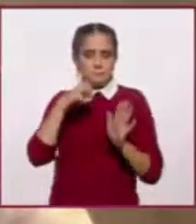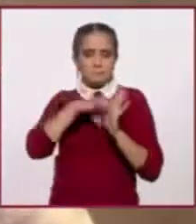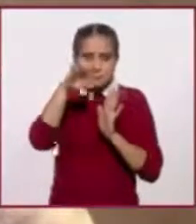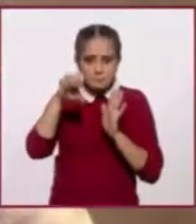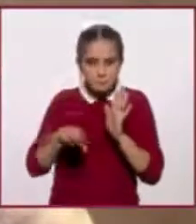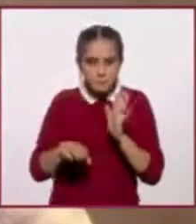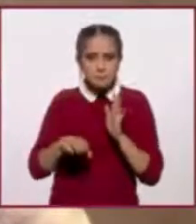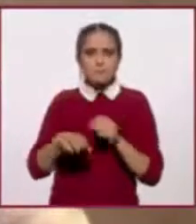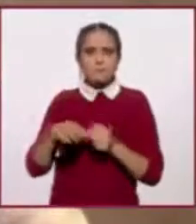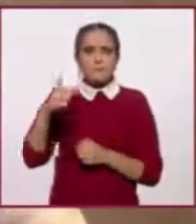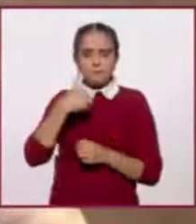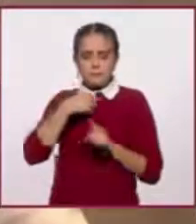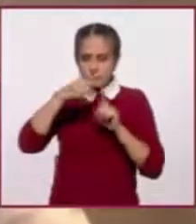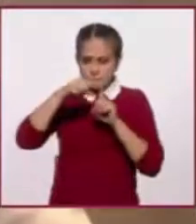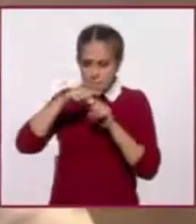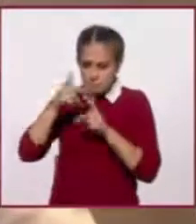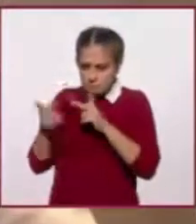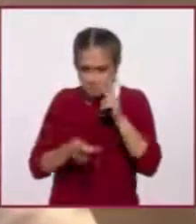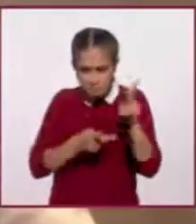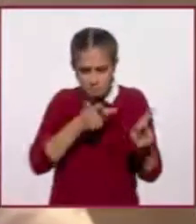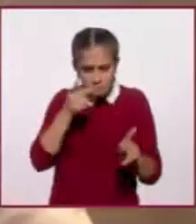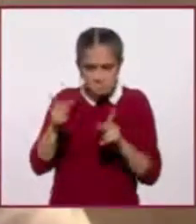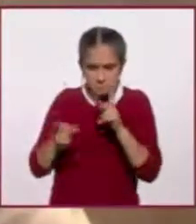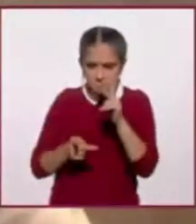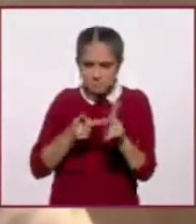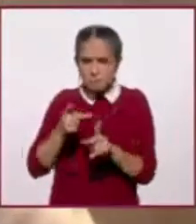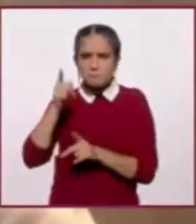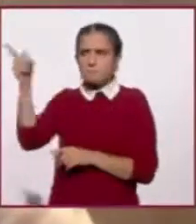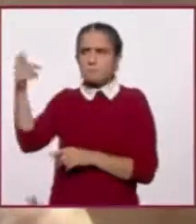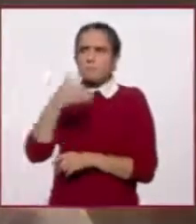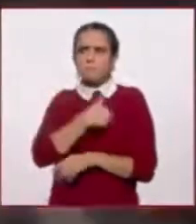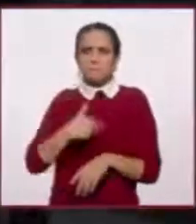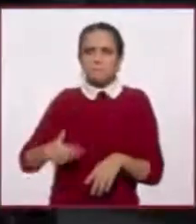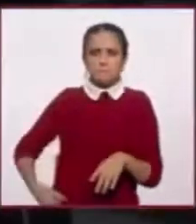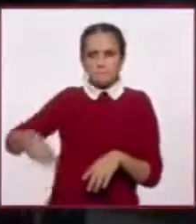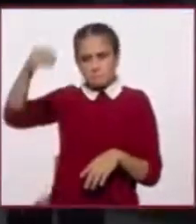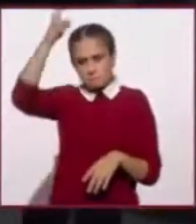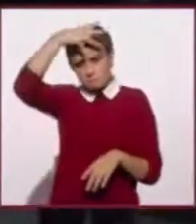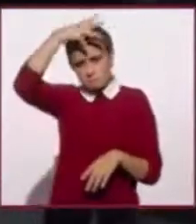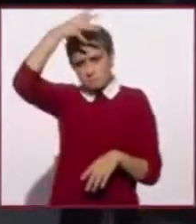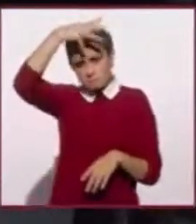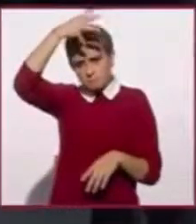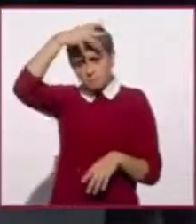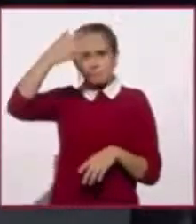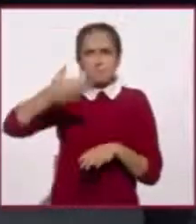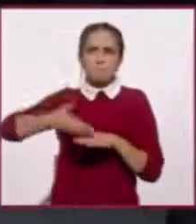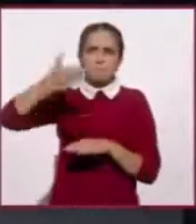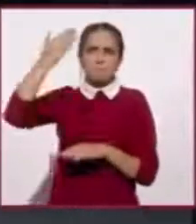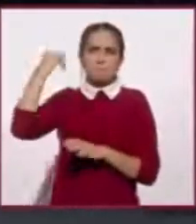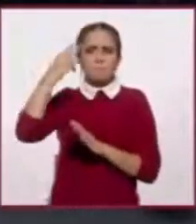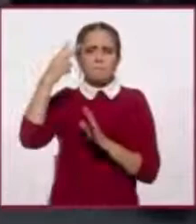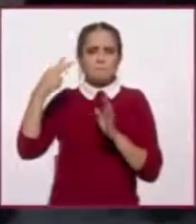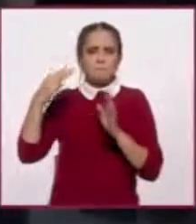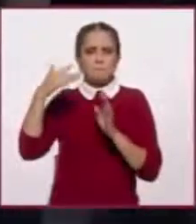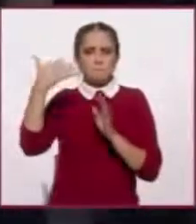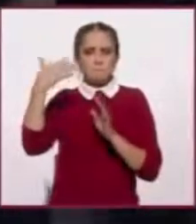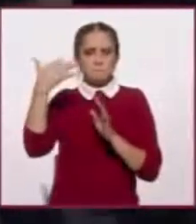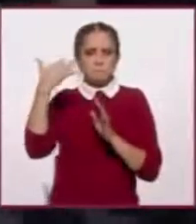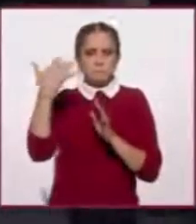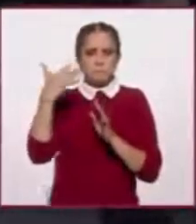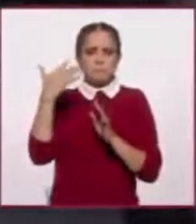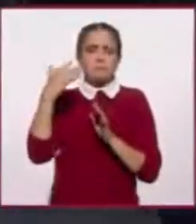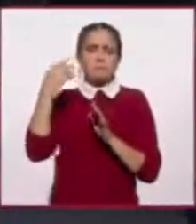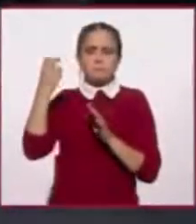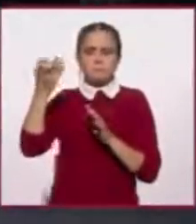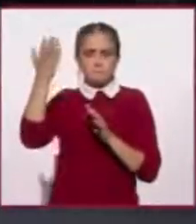venimos viviendo la opinión de Donald Trump, desde el verano del quince, que es cuando lanza su campaña,